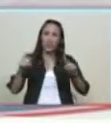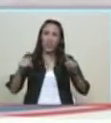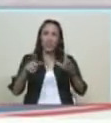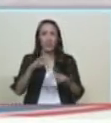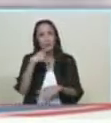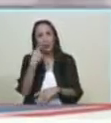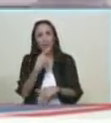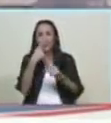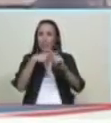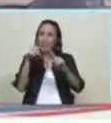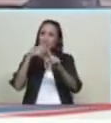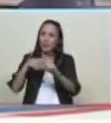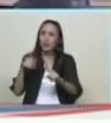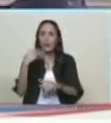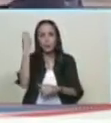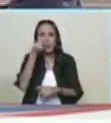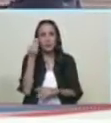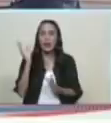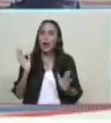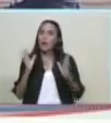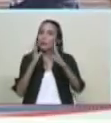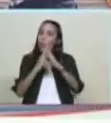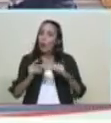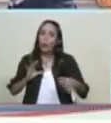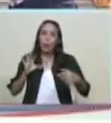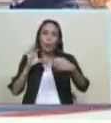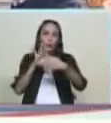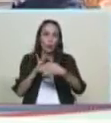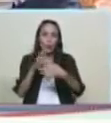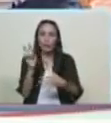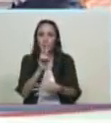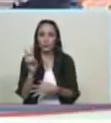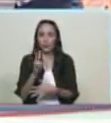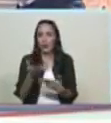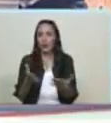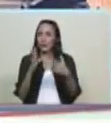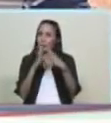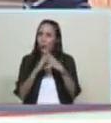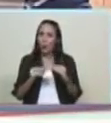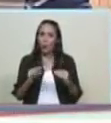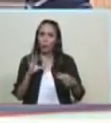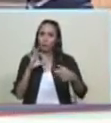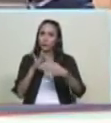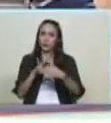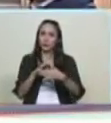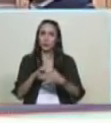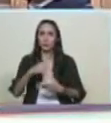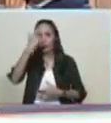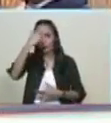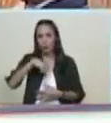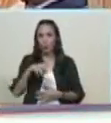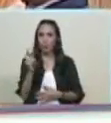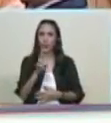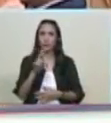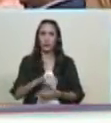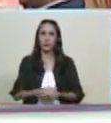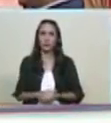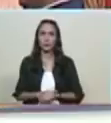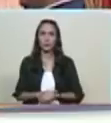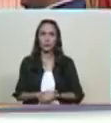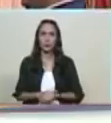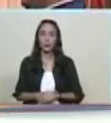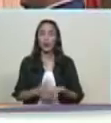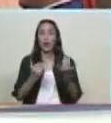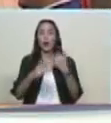todos somos uno solo Venezuela es así somos Venezuela bueno Venezuela